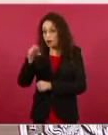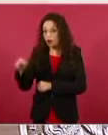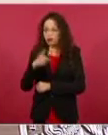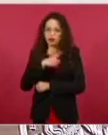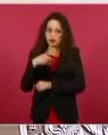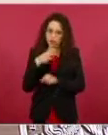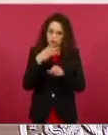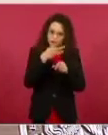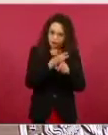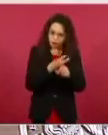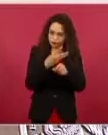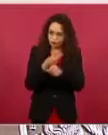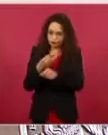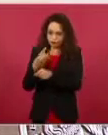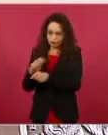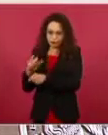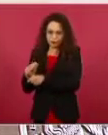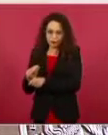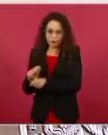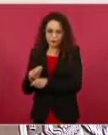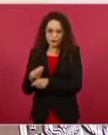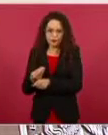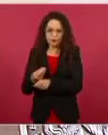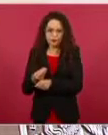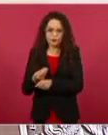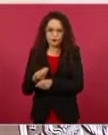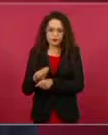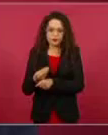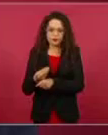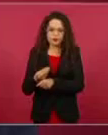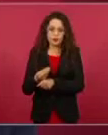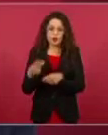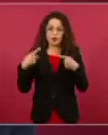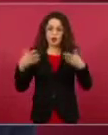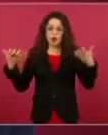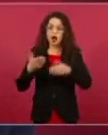y desde luego el que acusa tiene que probar.